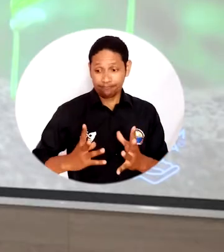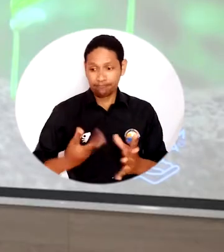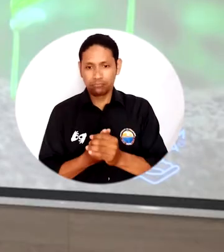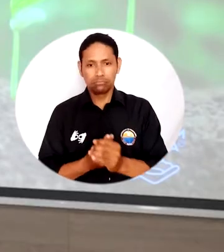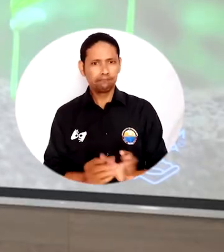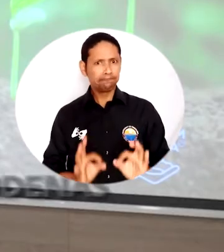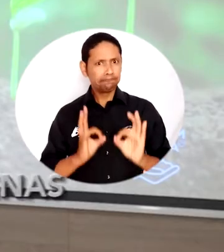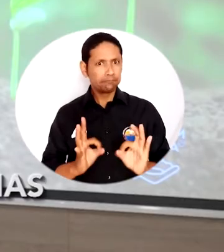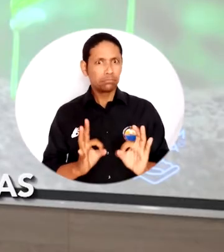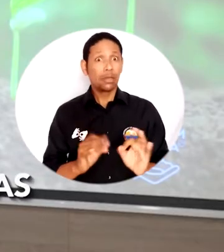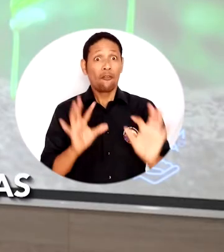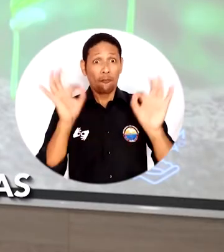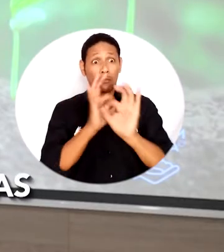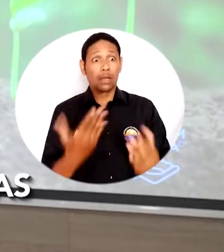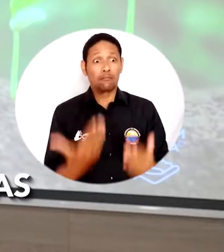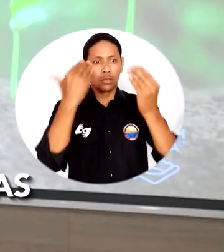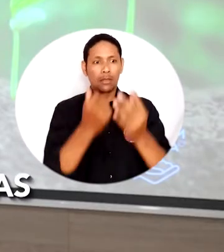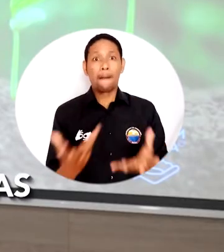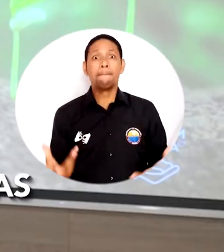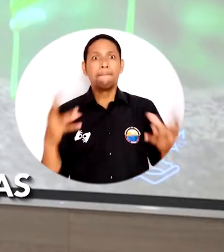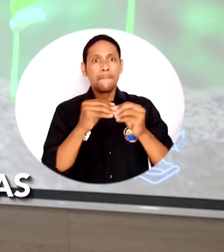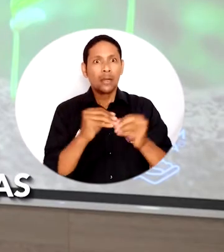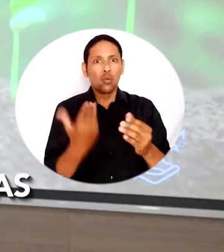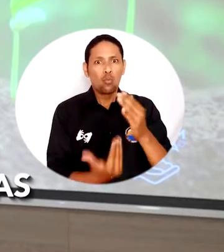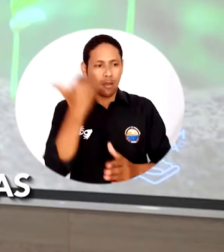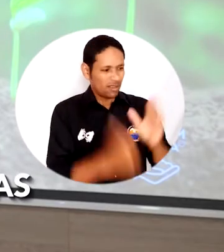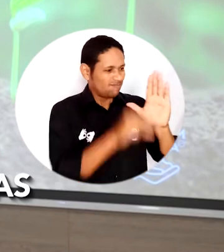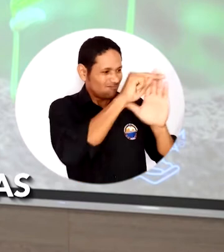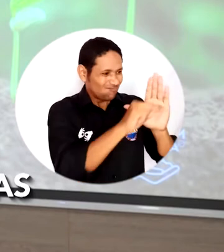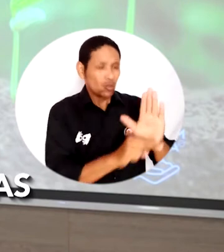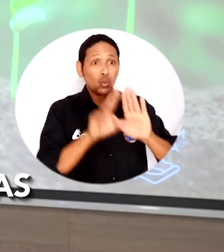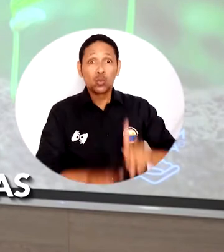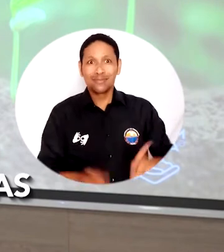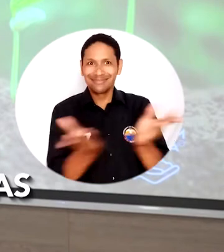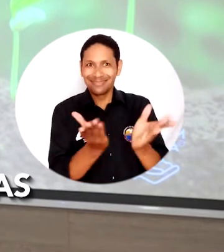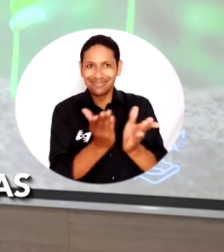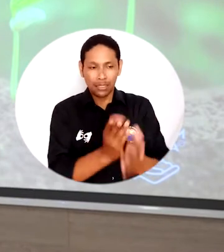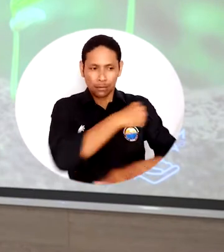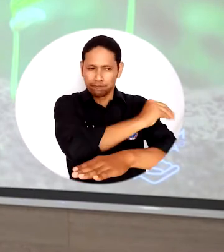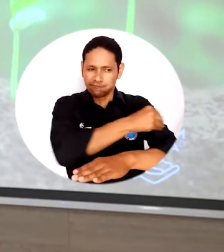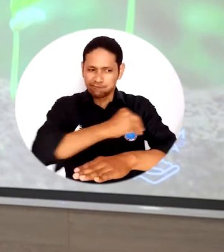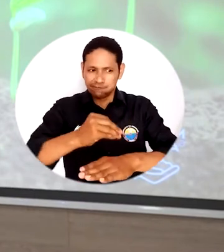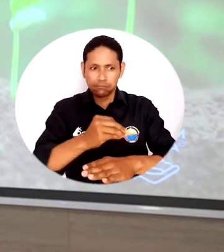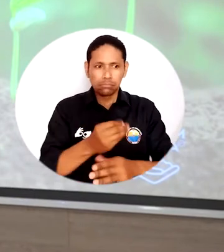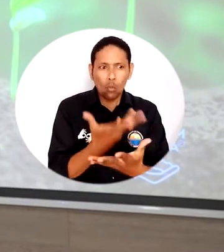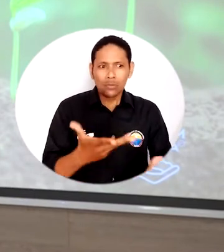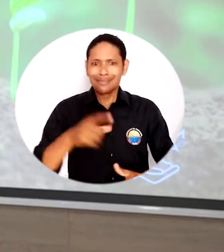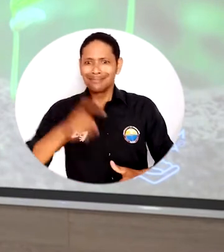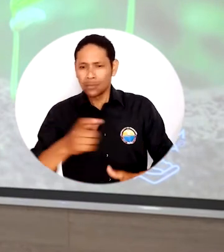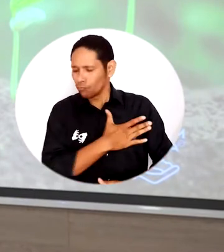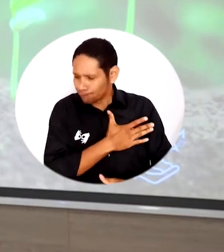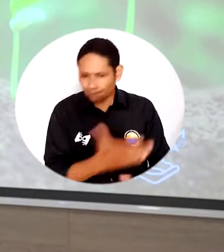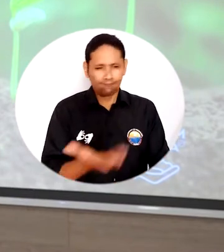enfoque de interculturalidad, de inclusión, con un enfoque de género, además la actualización de nuestro reglamento estudiantil, con políticas